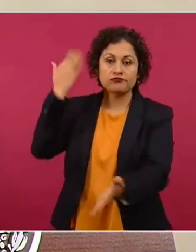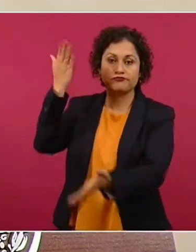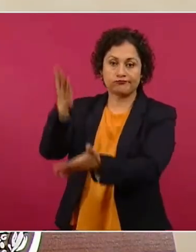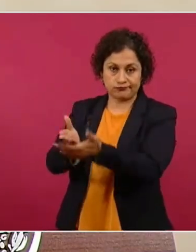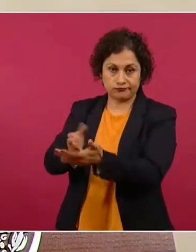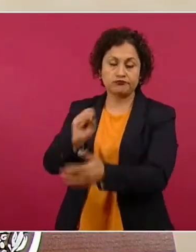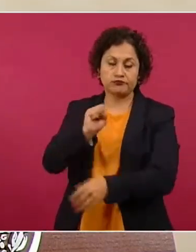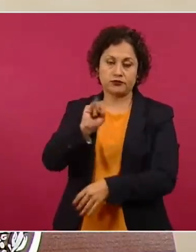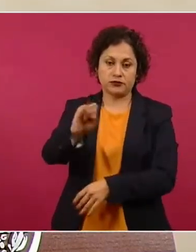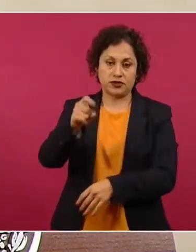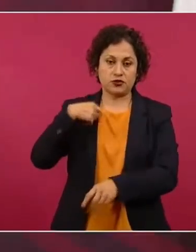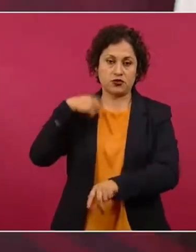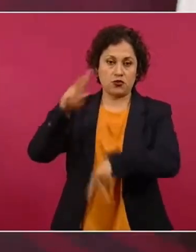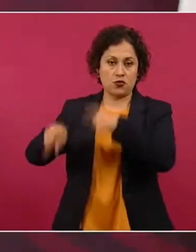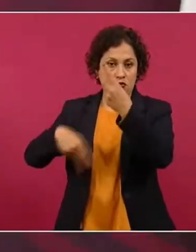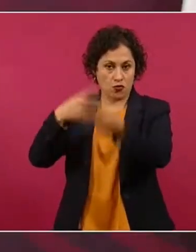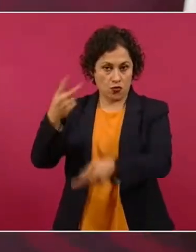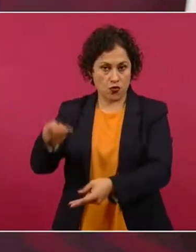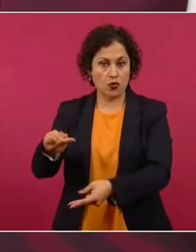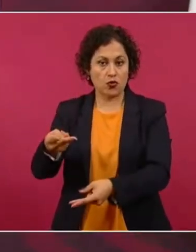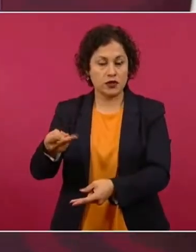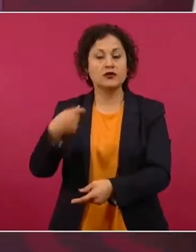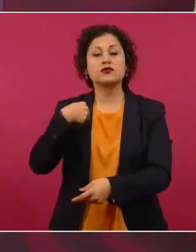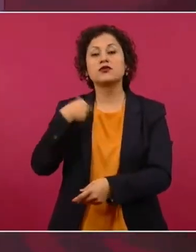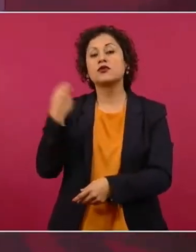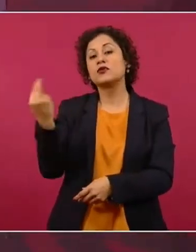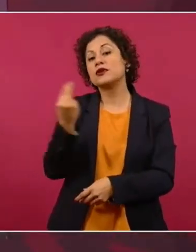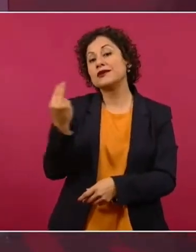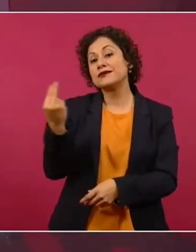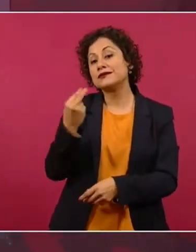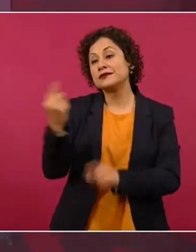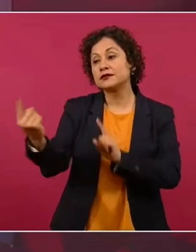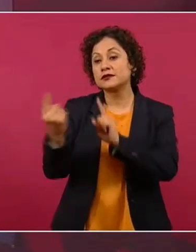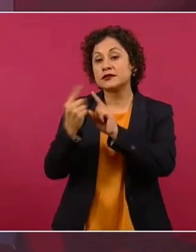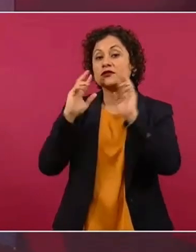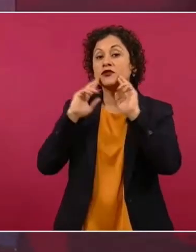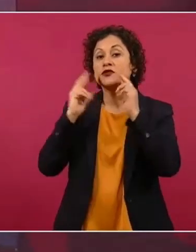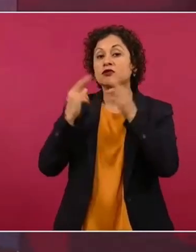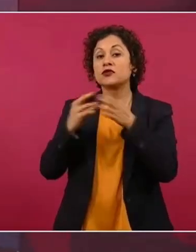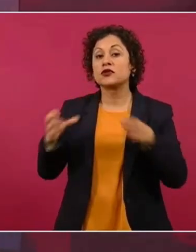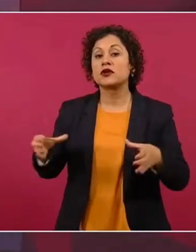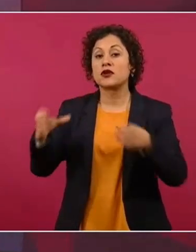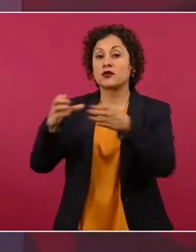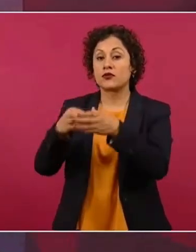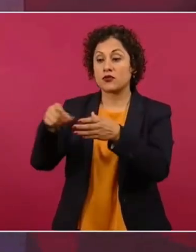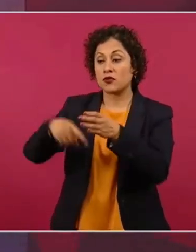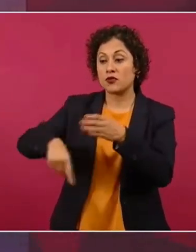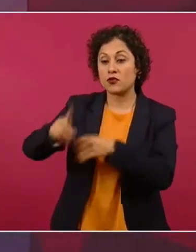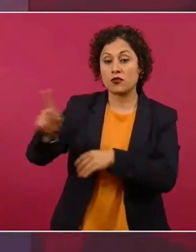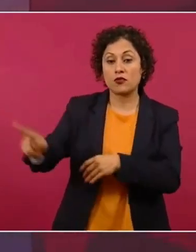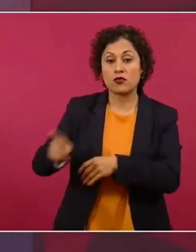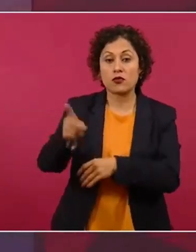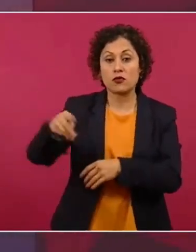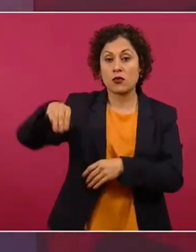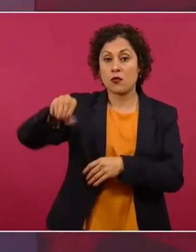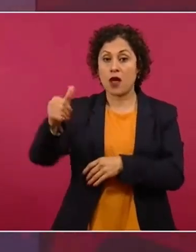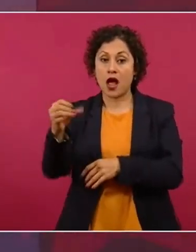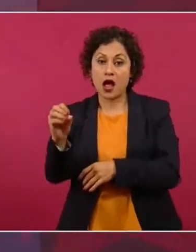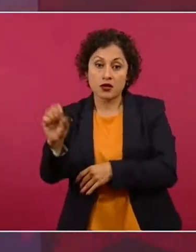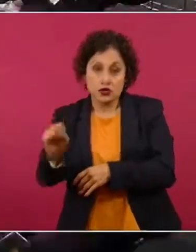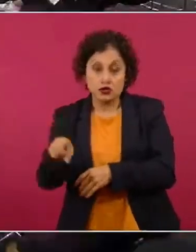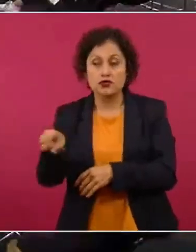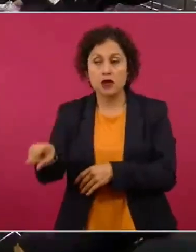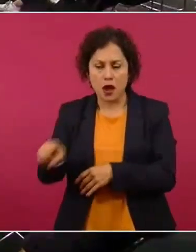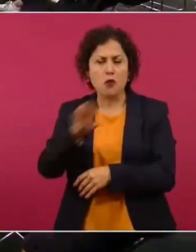de nuevo y necesito una reunión con los pueblos mayos y puede ser ahí,